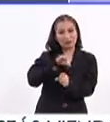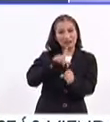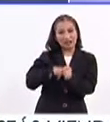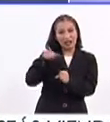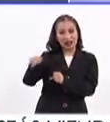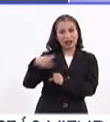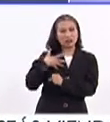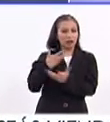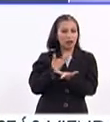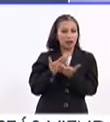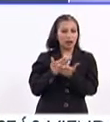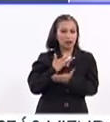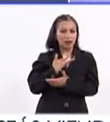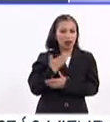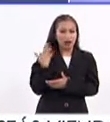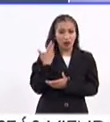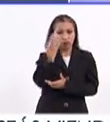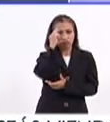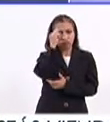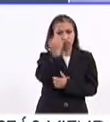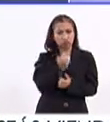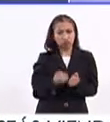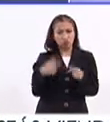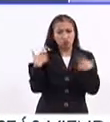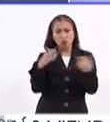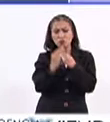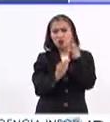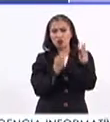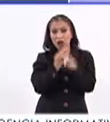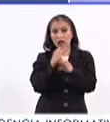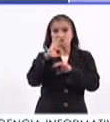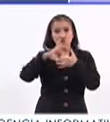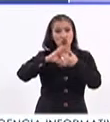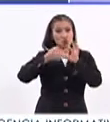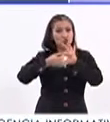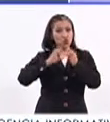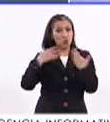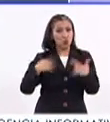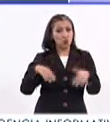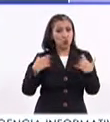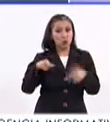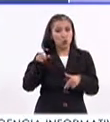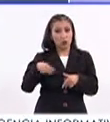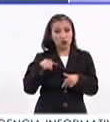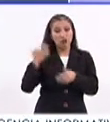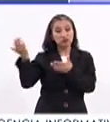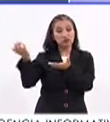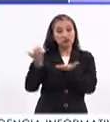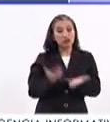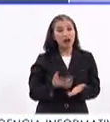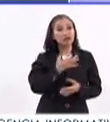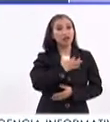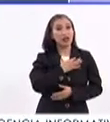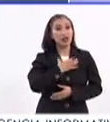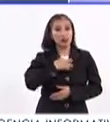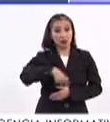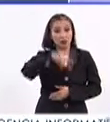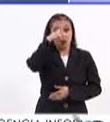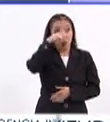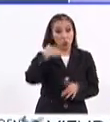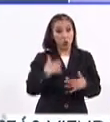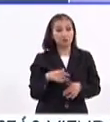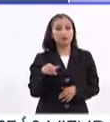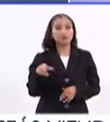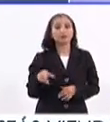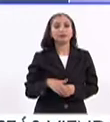Lo cierto es que tenemos, como ya lo decías, talentos de talla mundial y olímpica que han traído medallas a nuestro país.